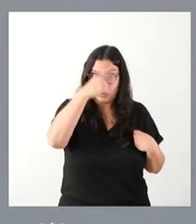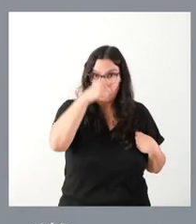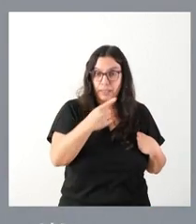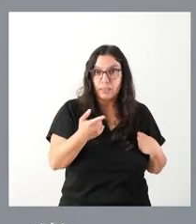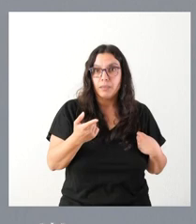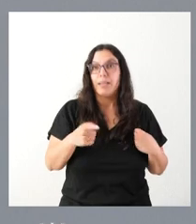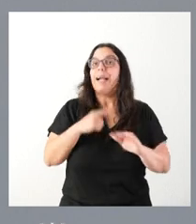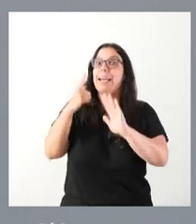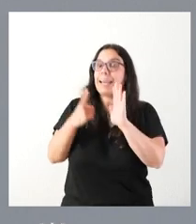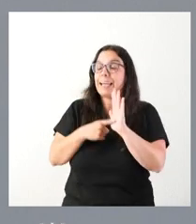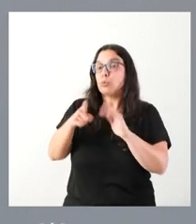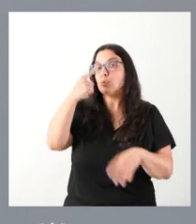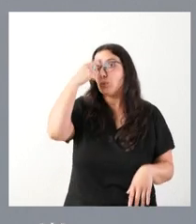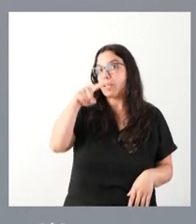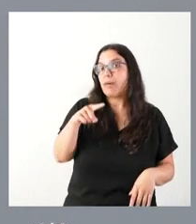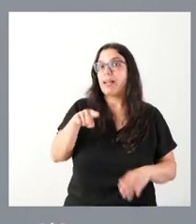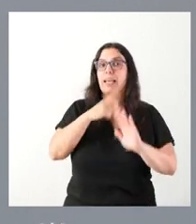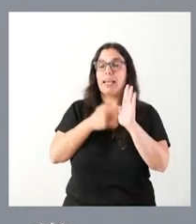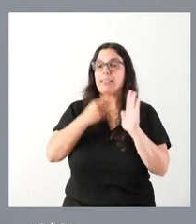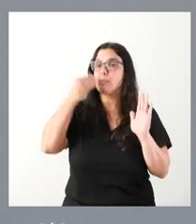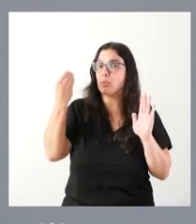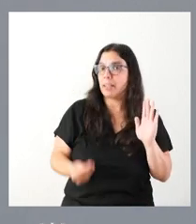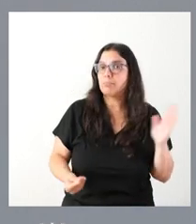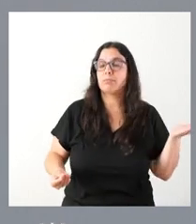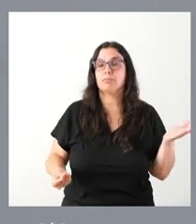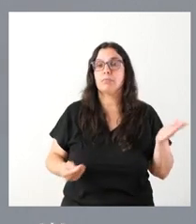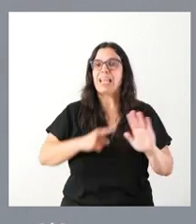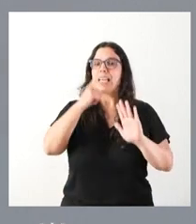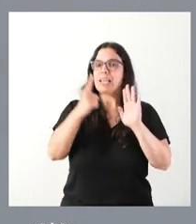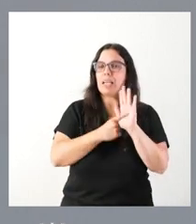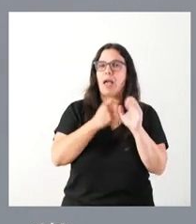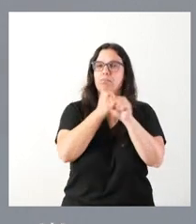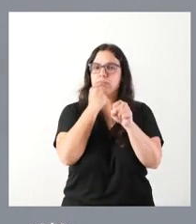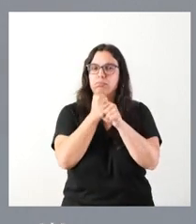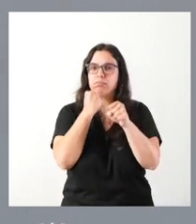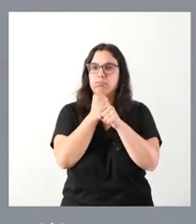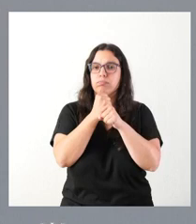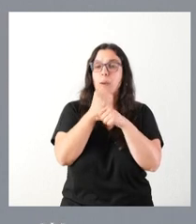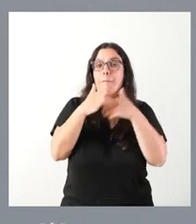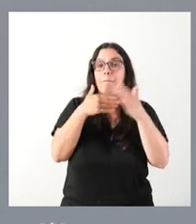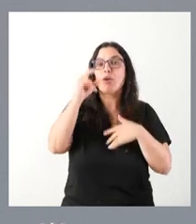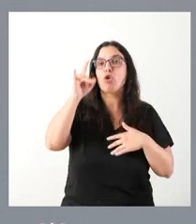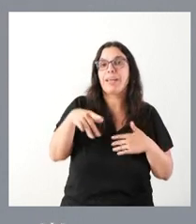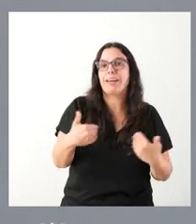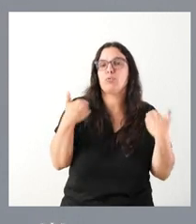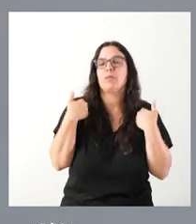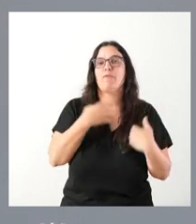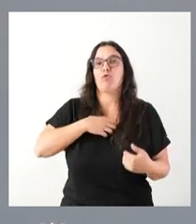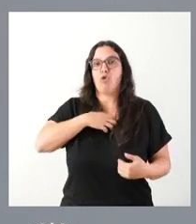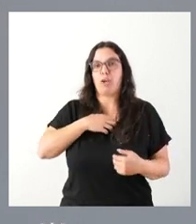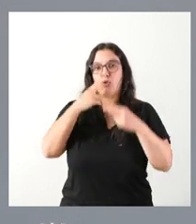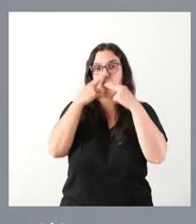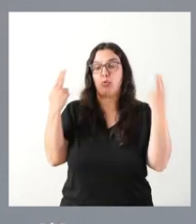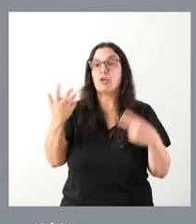La ley, como usted sabe, es una buena ley. Es una ley que está trabajada por parte de los empleados públicos y, en la medida que haya